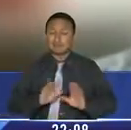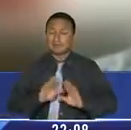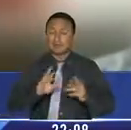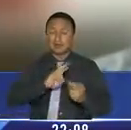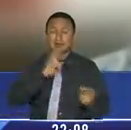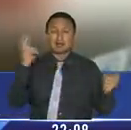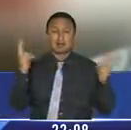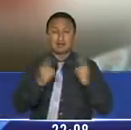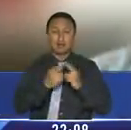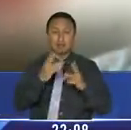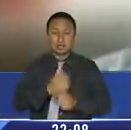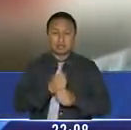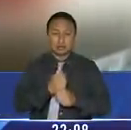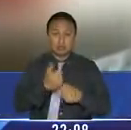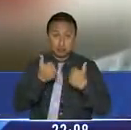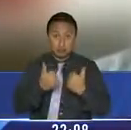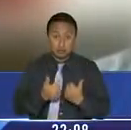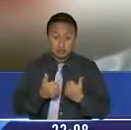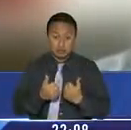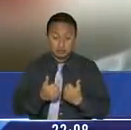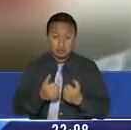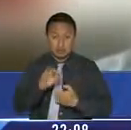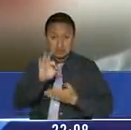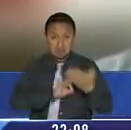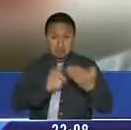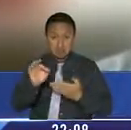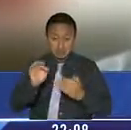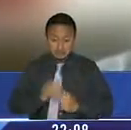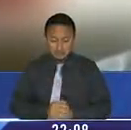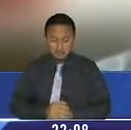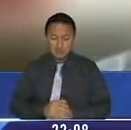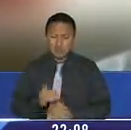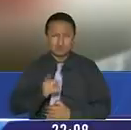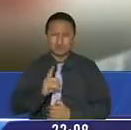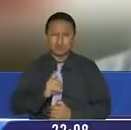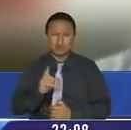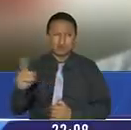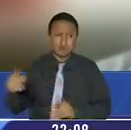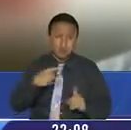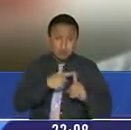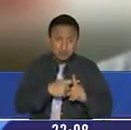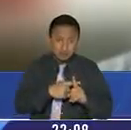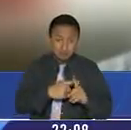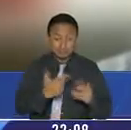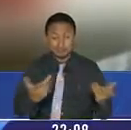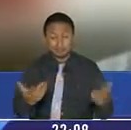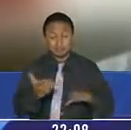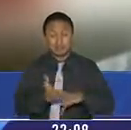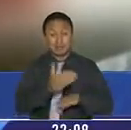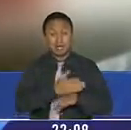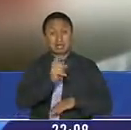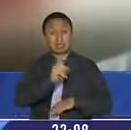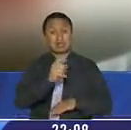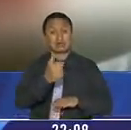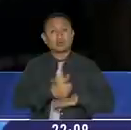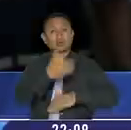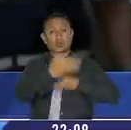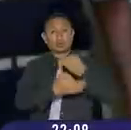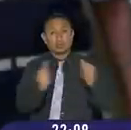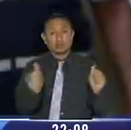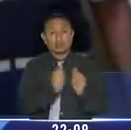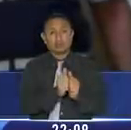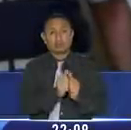seguridad es válida, es viable y tendrá resultados positivos si es que no se trabaja con la justicia de la mano.